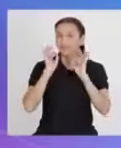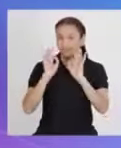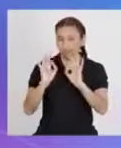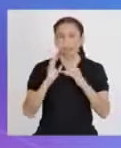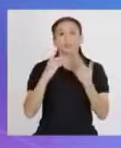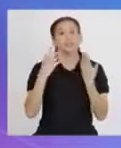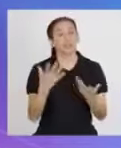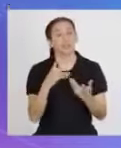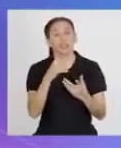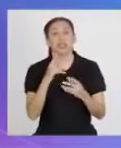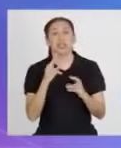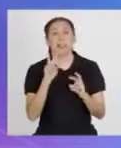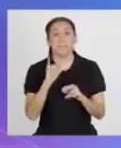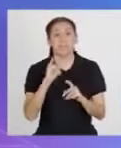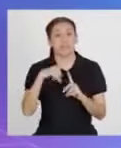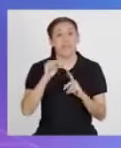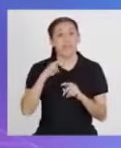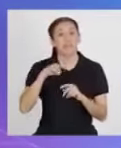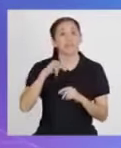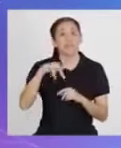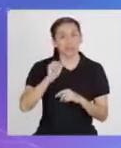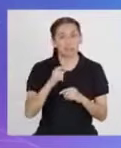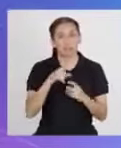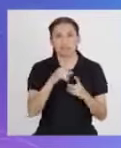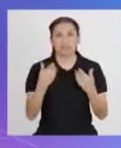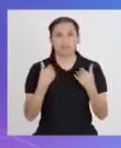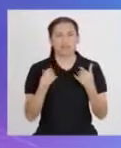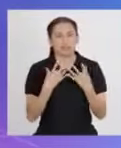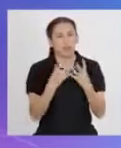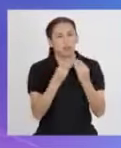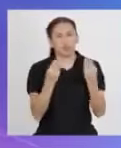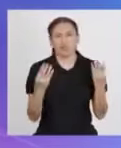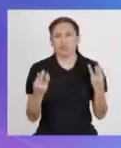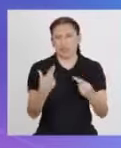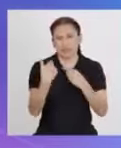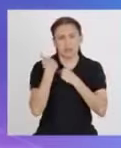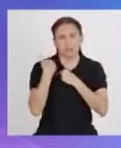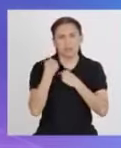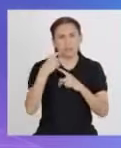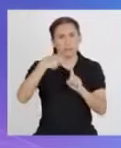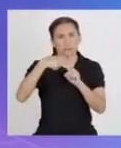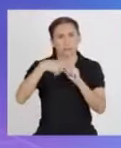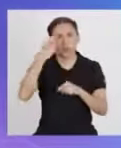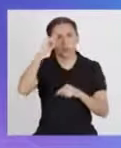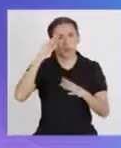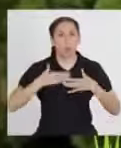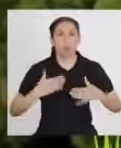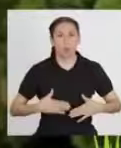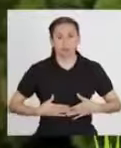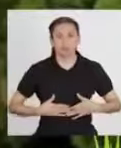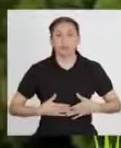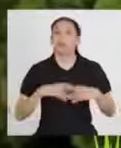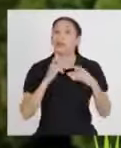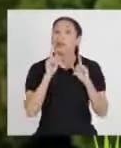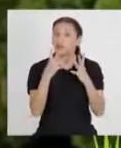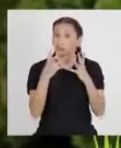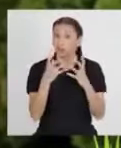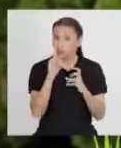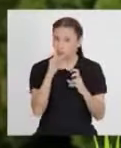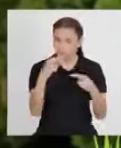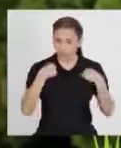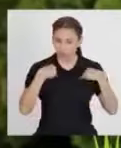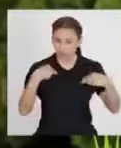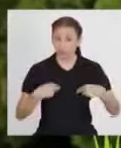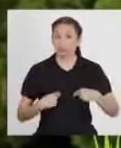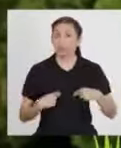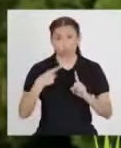Las vitaminas y los minerales realizan centenares de tareas positivas para nuestro cuerpo. Y para tener una